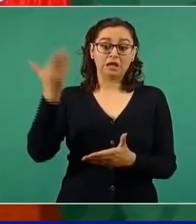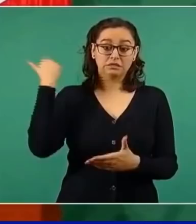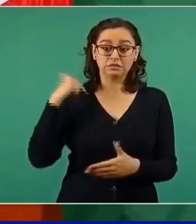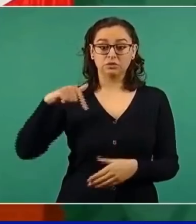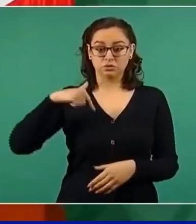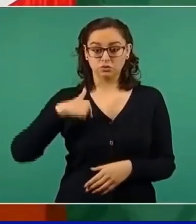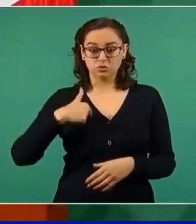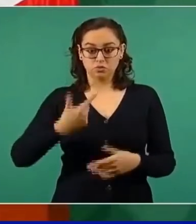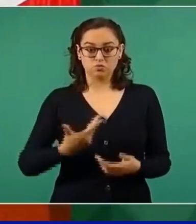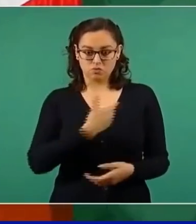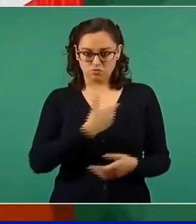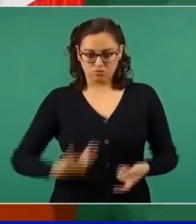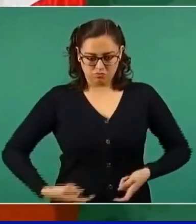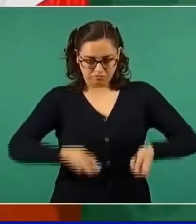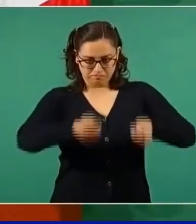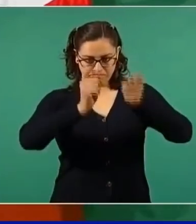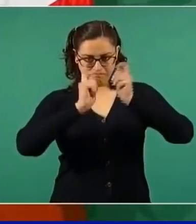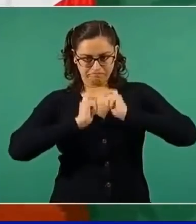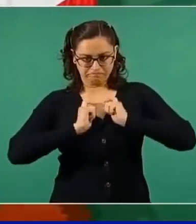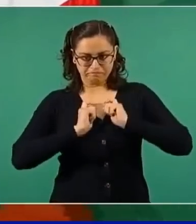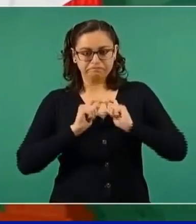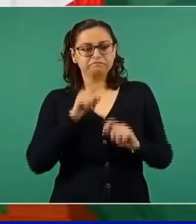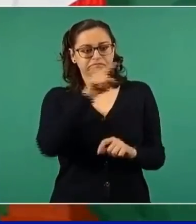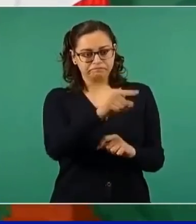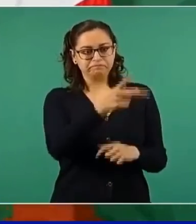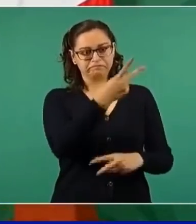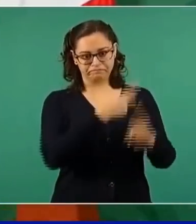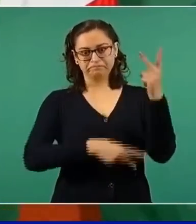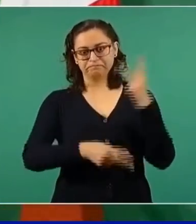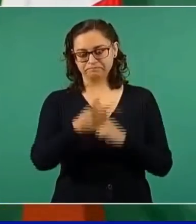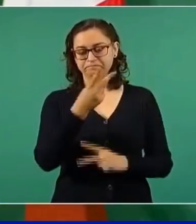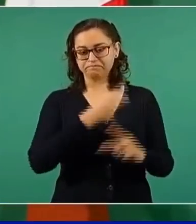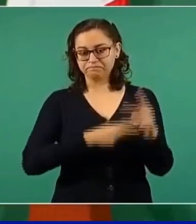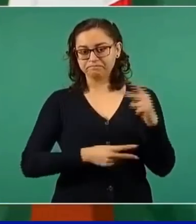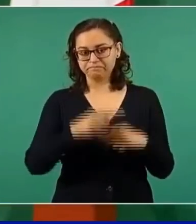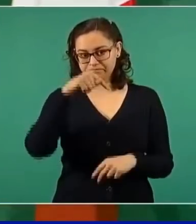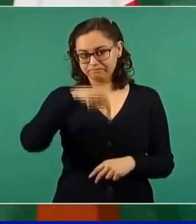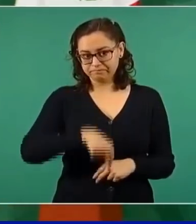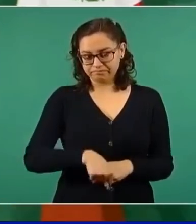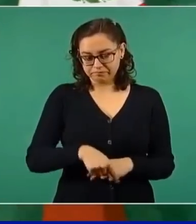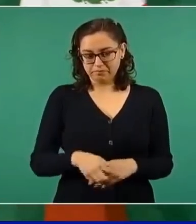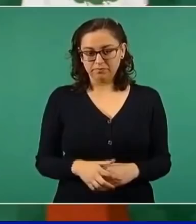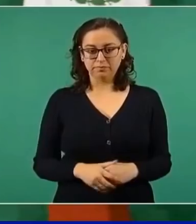cuando asumí la presidencia de México,